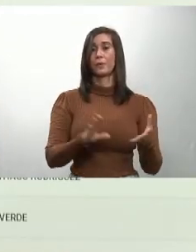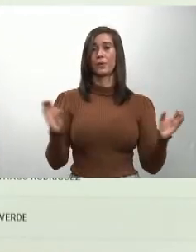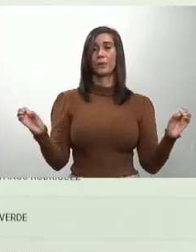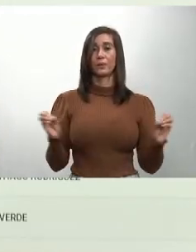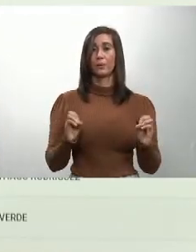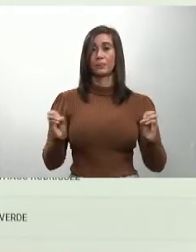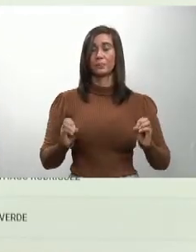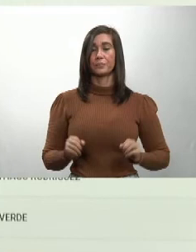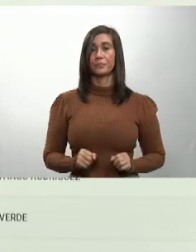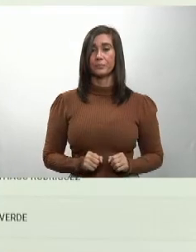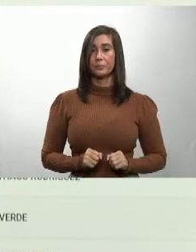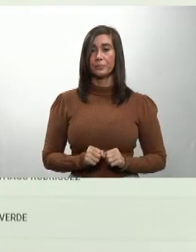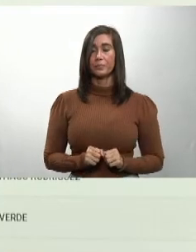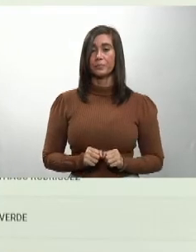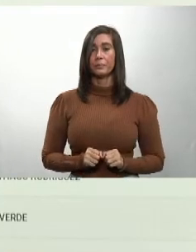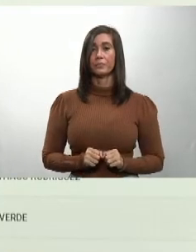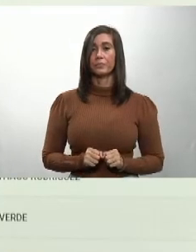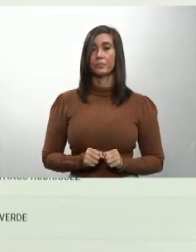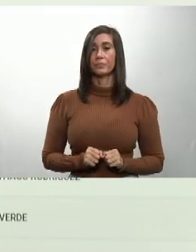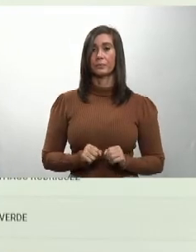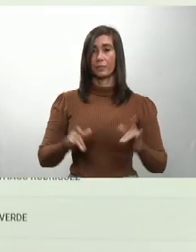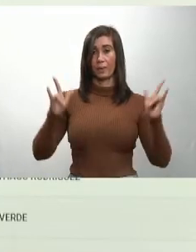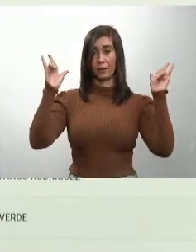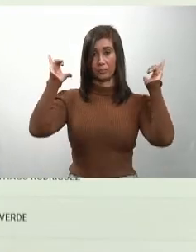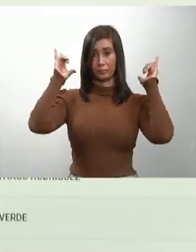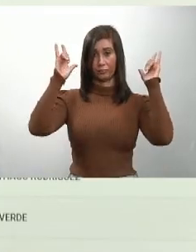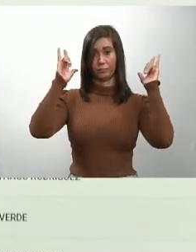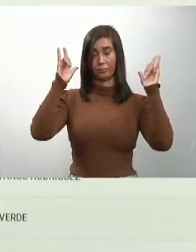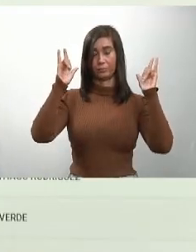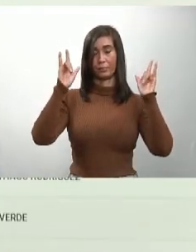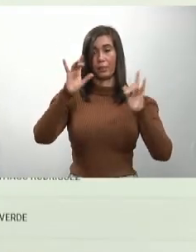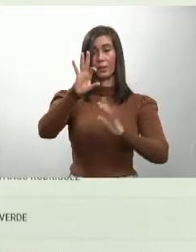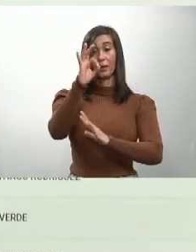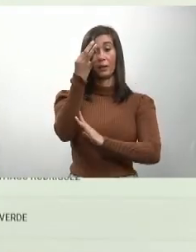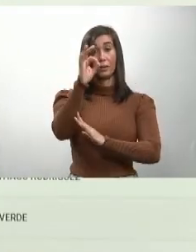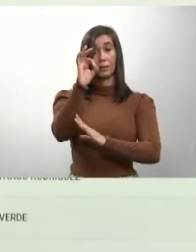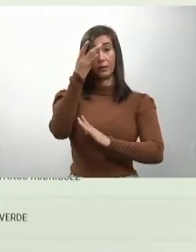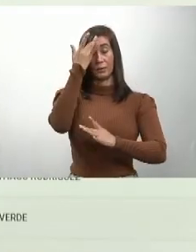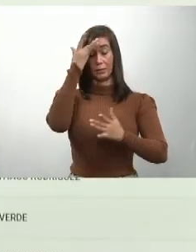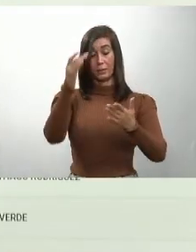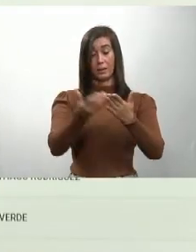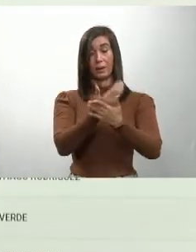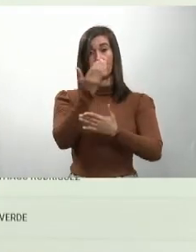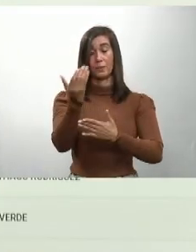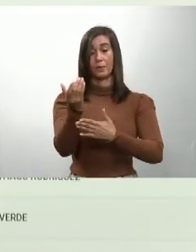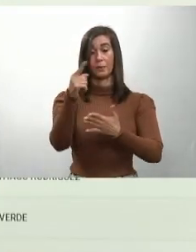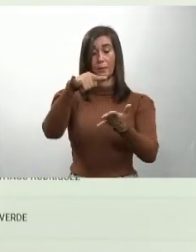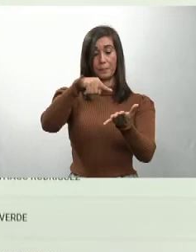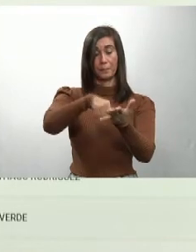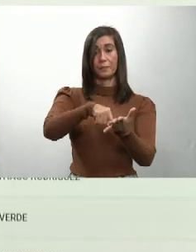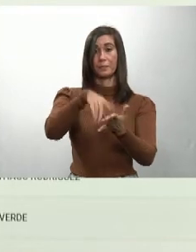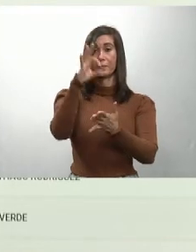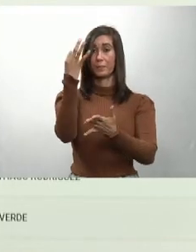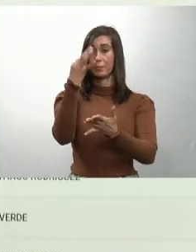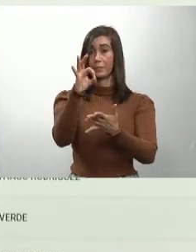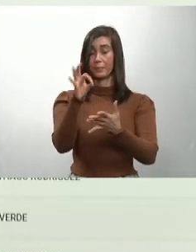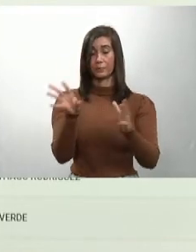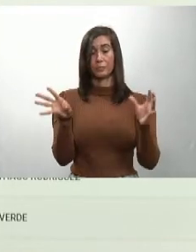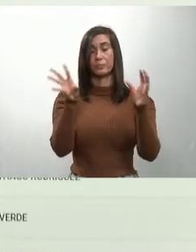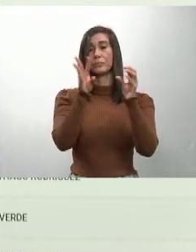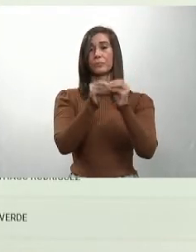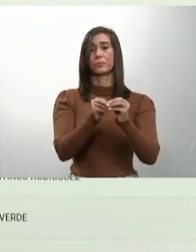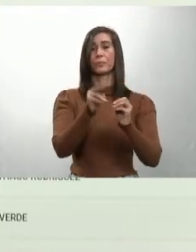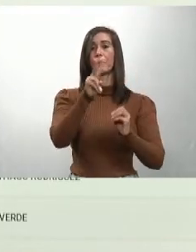fallecimientos. Santiago, 19 casos nuevos, 1,019 acumulados,